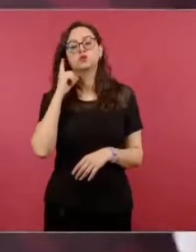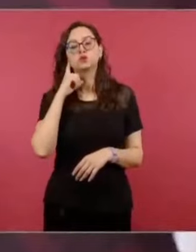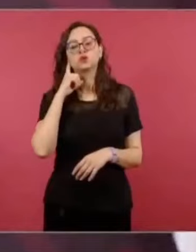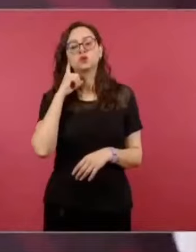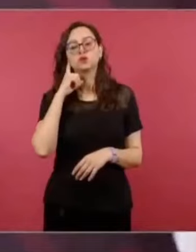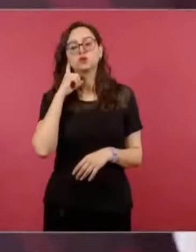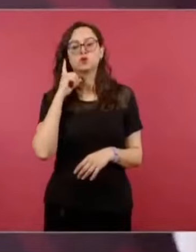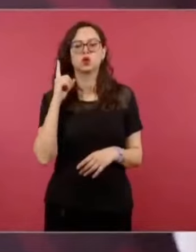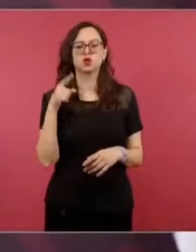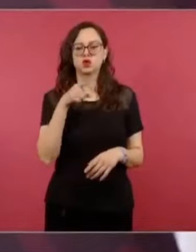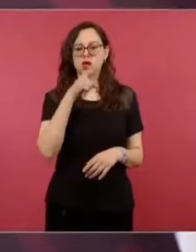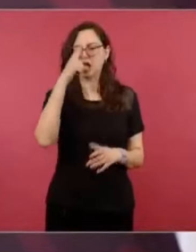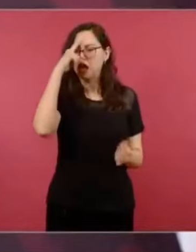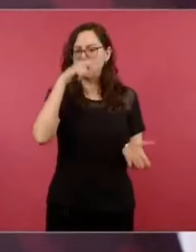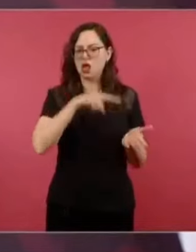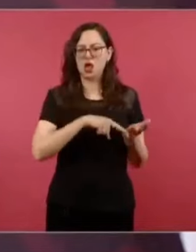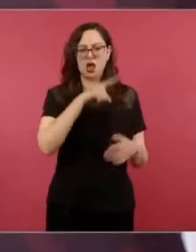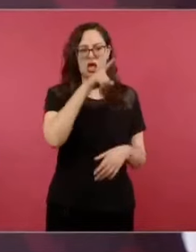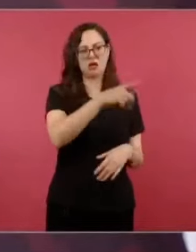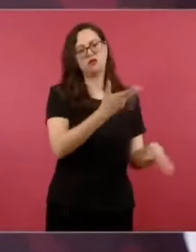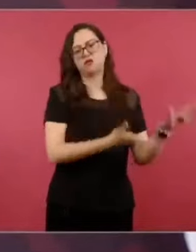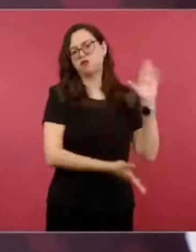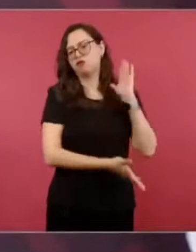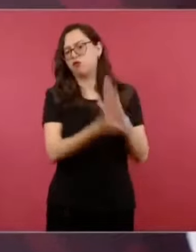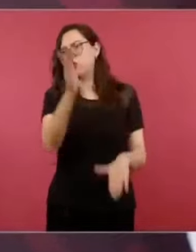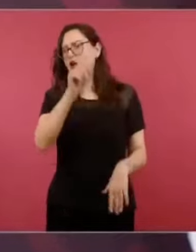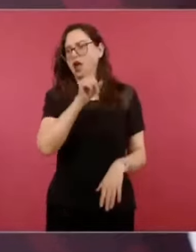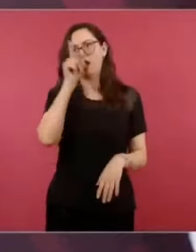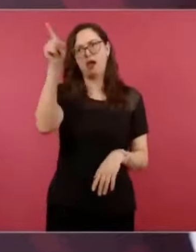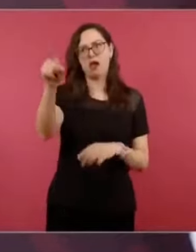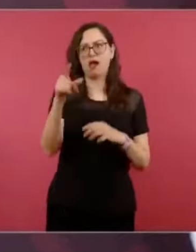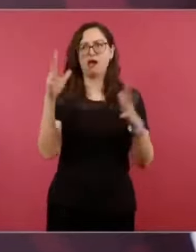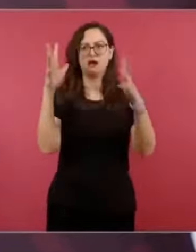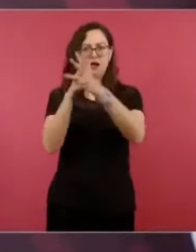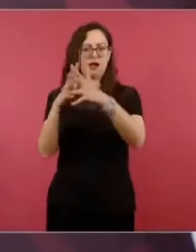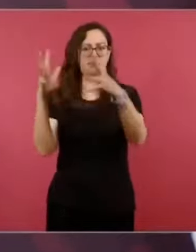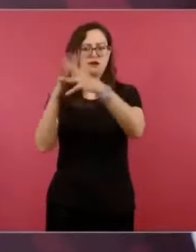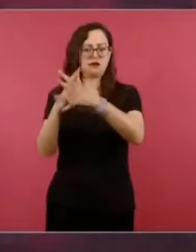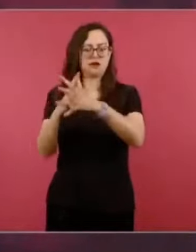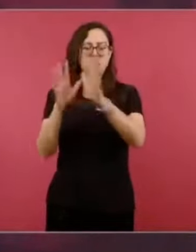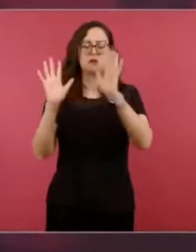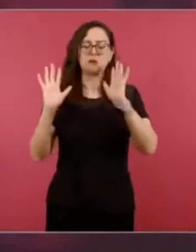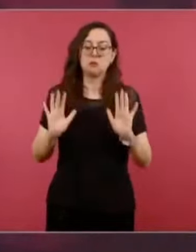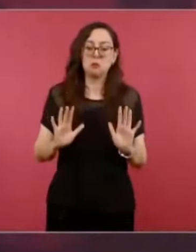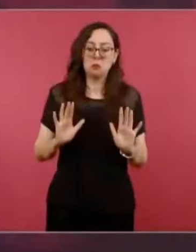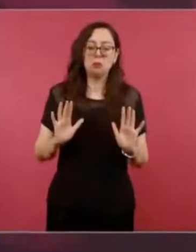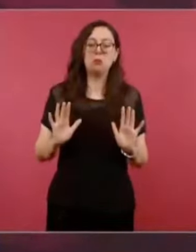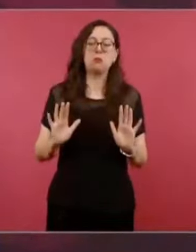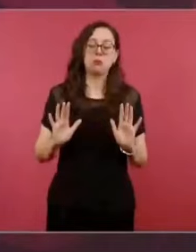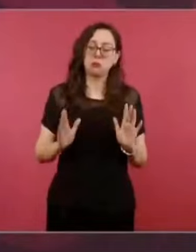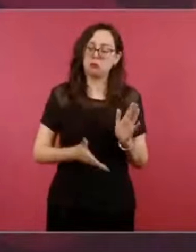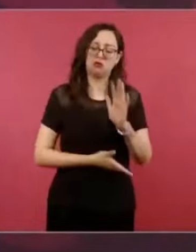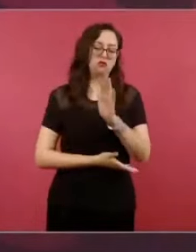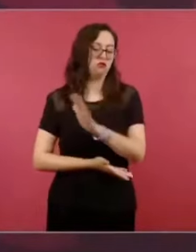cubriendo en la franja de Gaza y lo llamaron